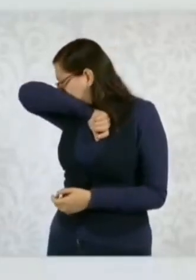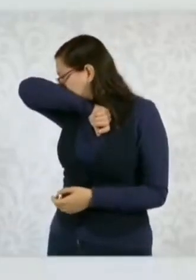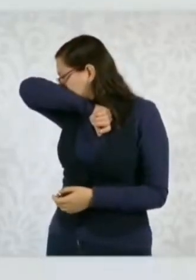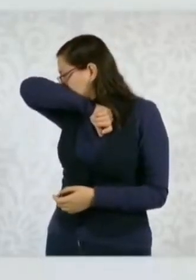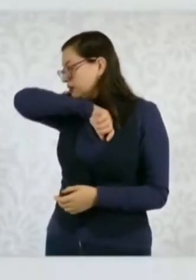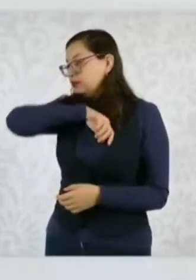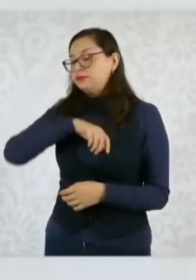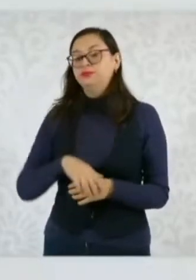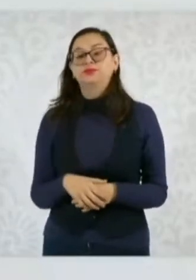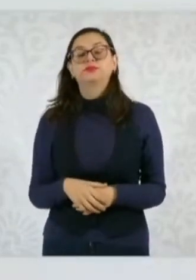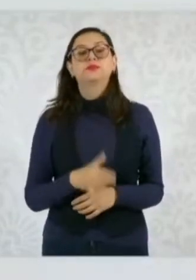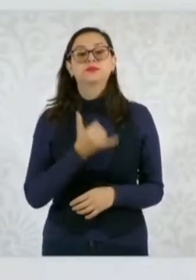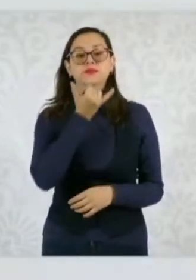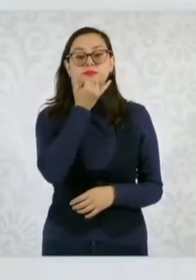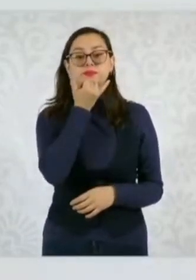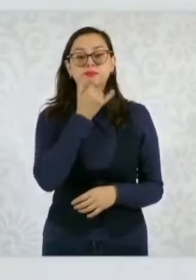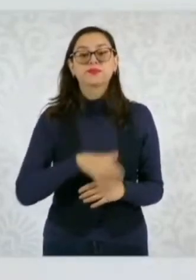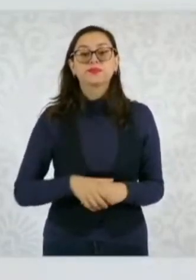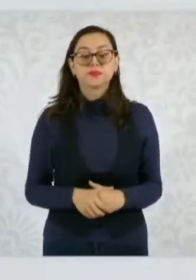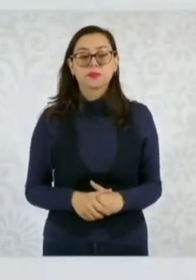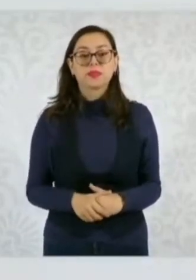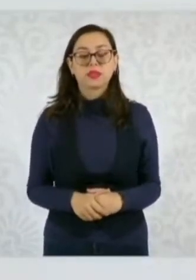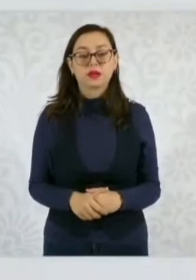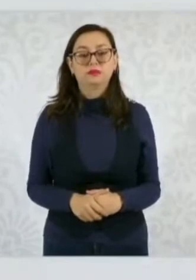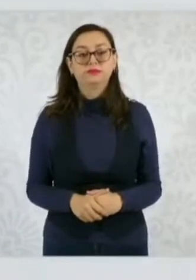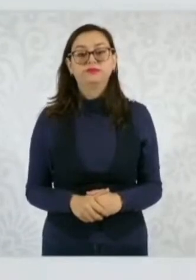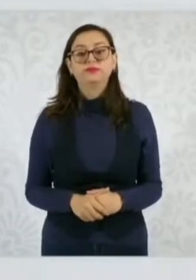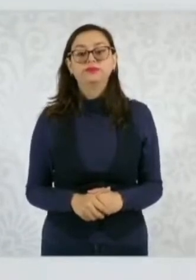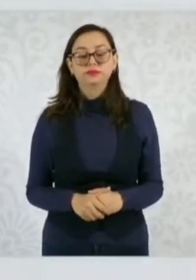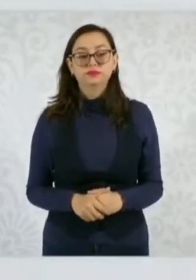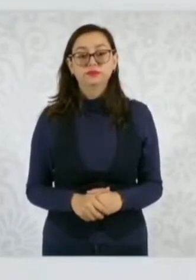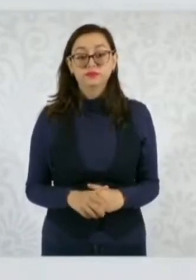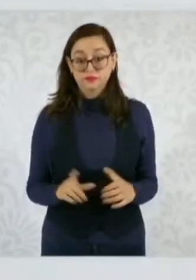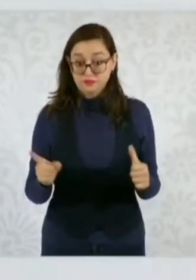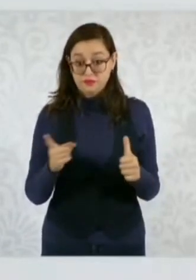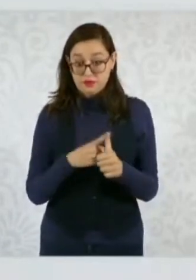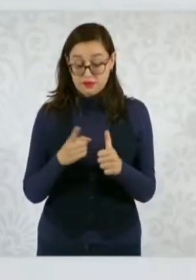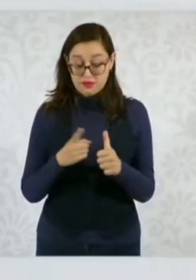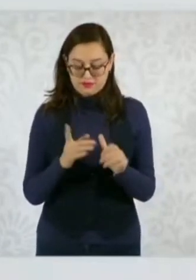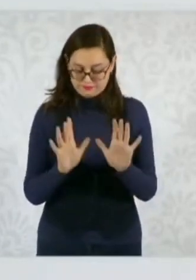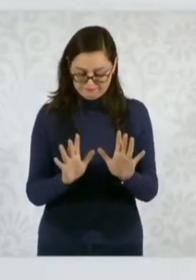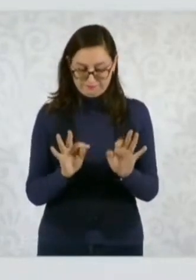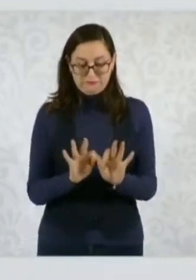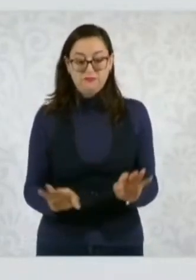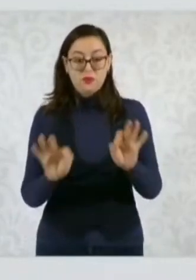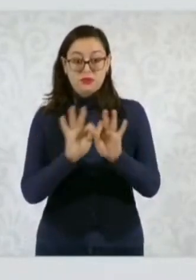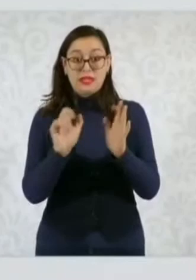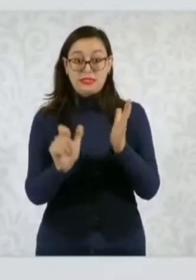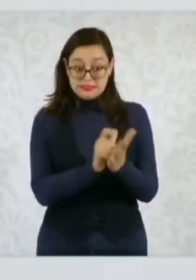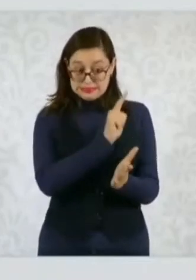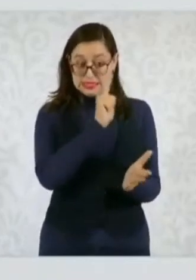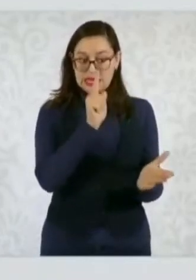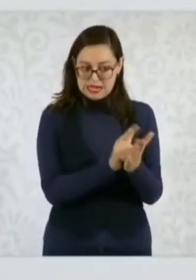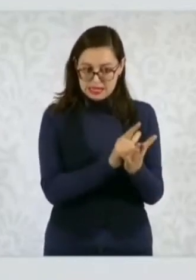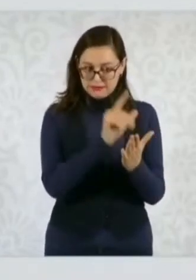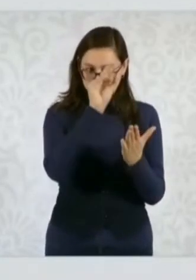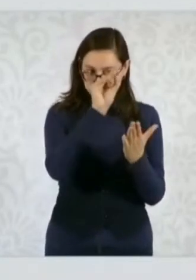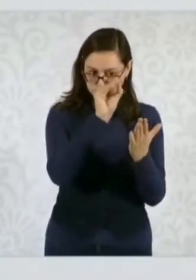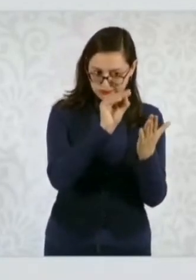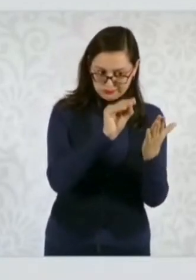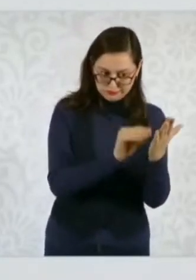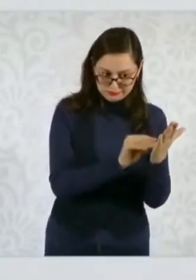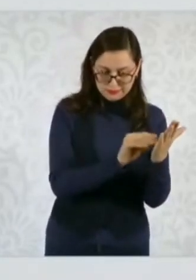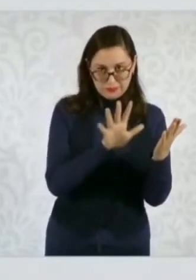Una cosa son las leyes que tienen que existir para protección y después es la aplicación de todas esas